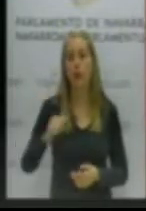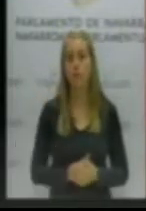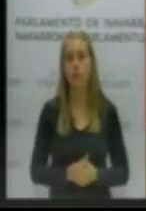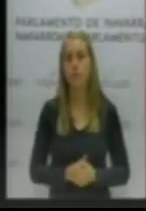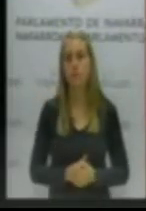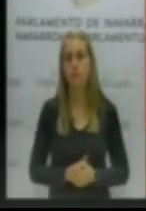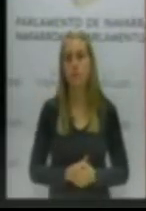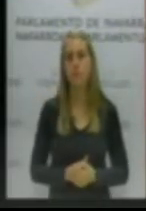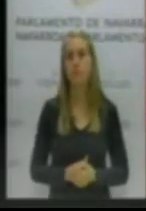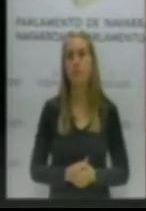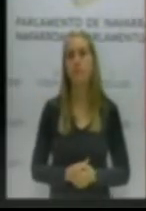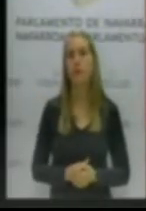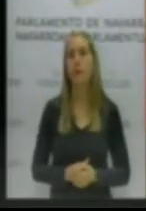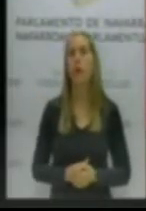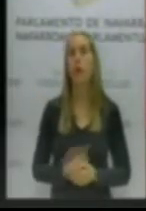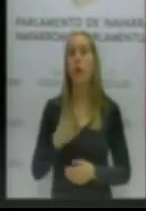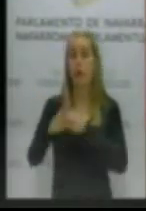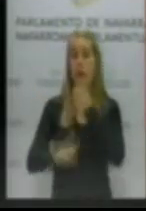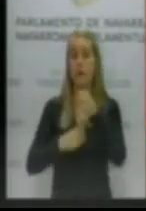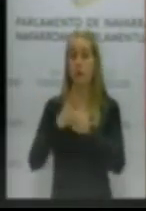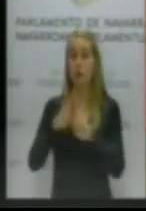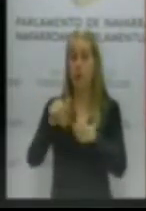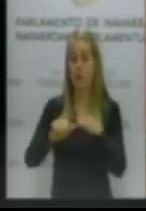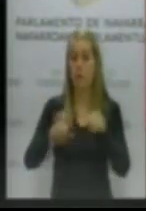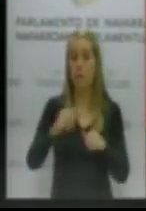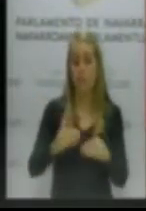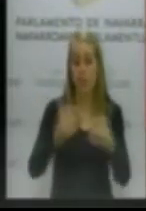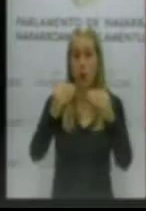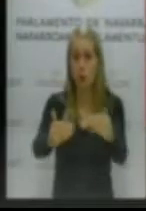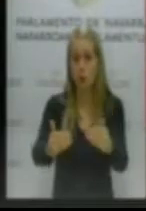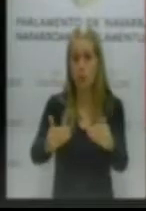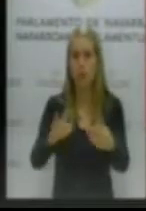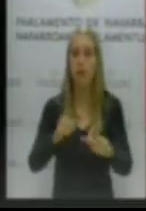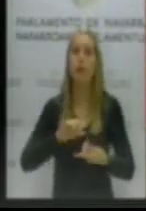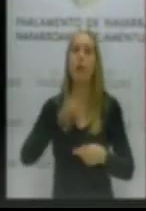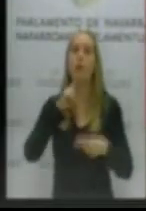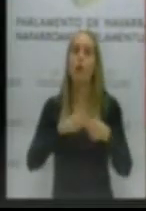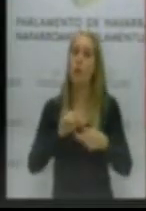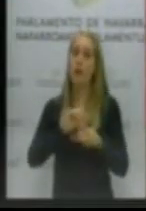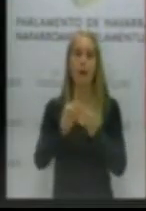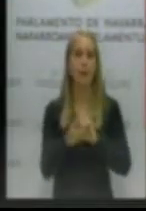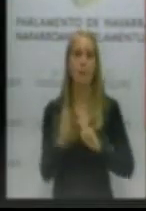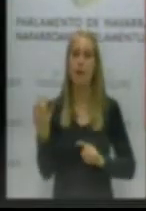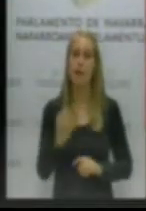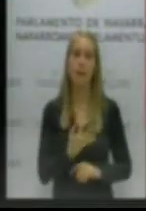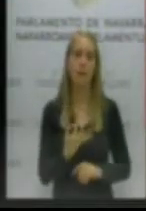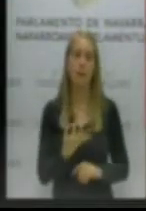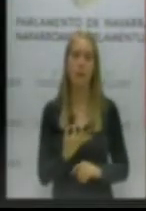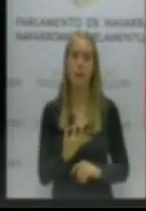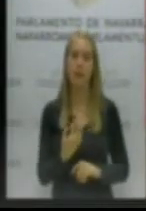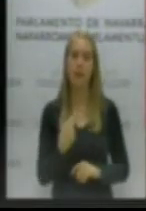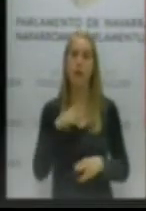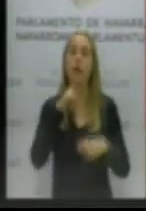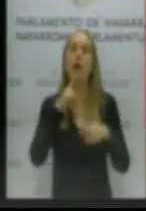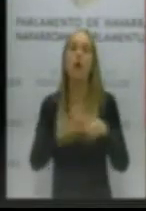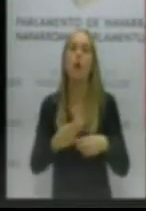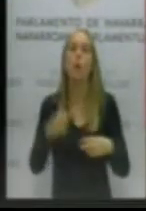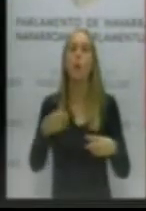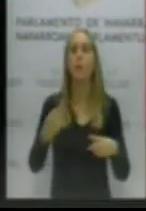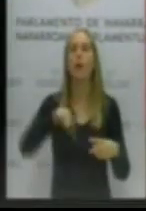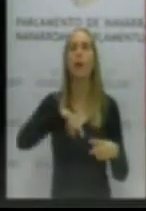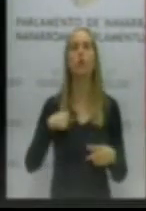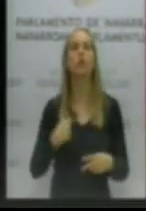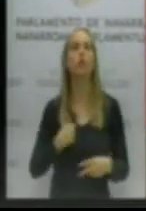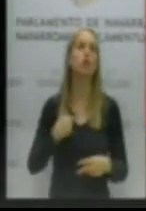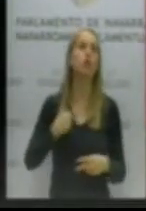Podemos, la próxima legislatura tiene que cambiar de nombre y tiene que decir y tiene que llamarse ya no podemos hacer más el